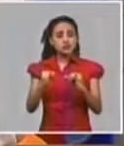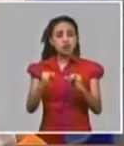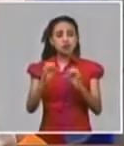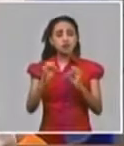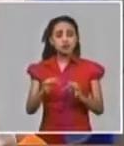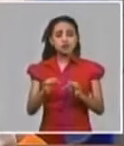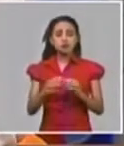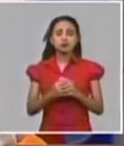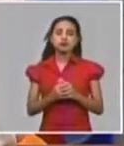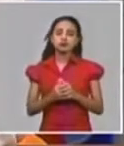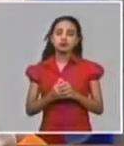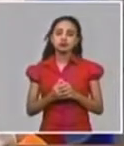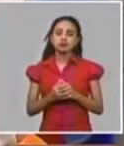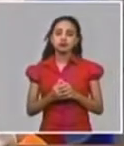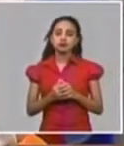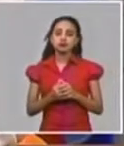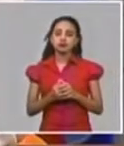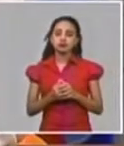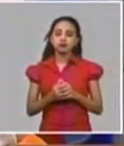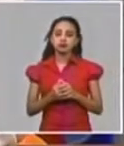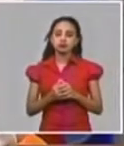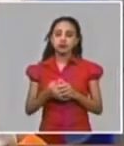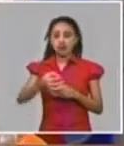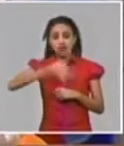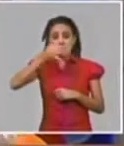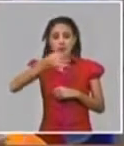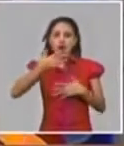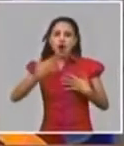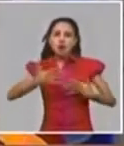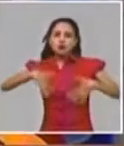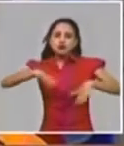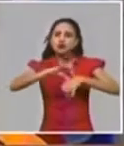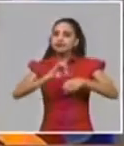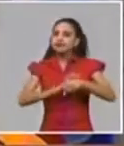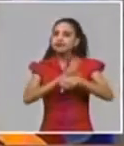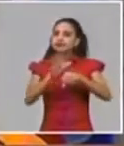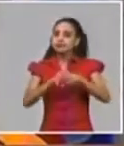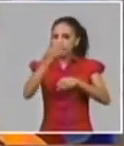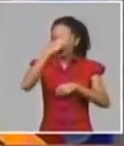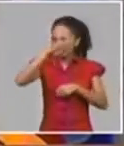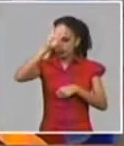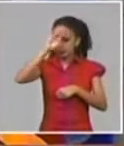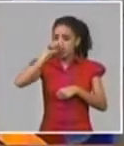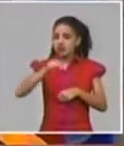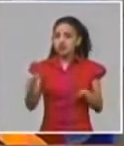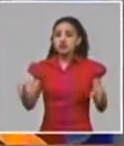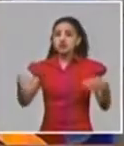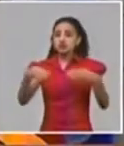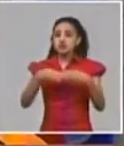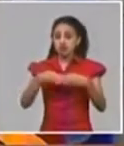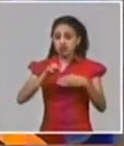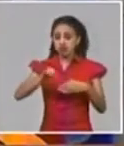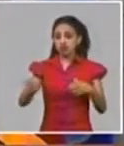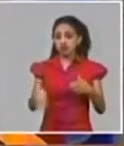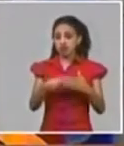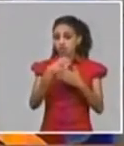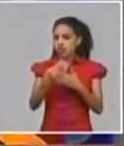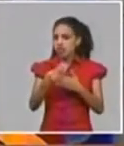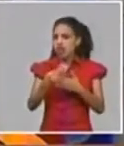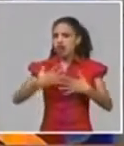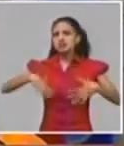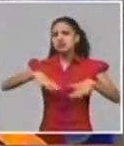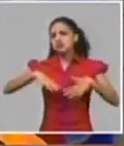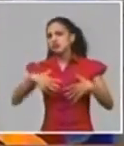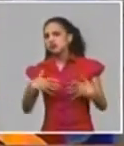momentos la epidemia en el país estos son los cierres del día por donde vamos